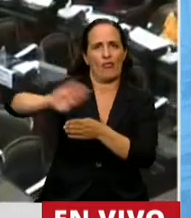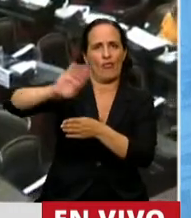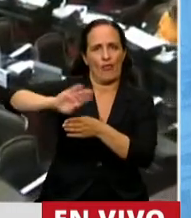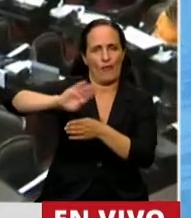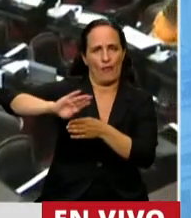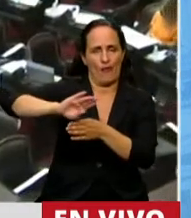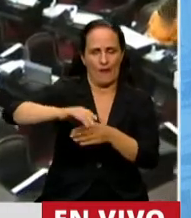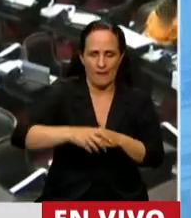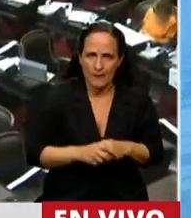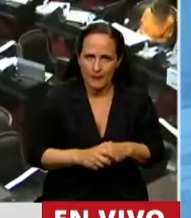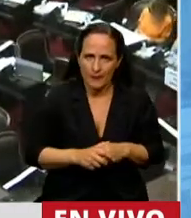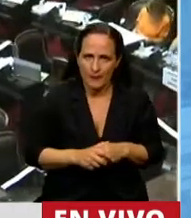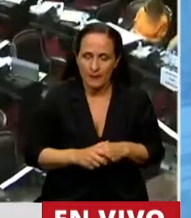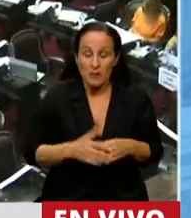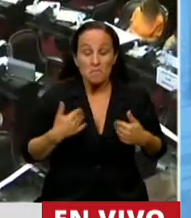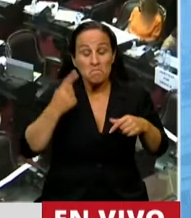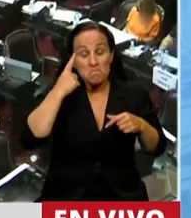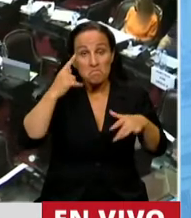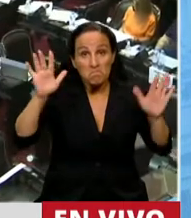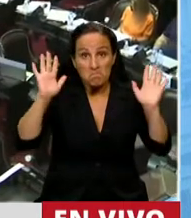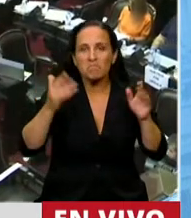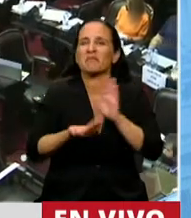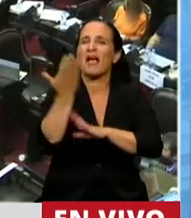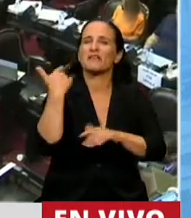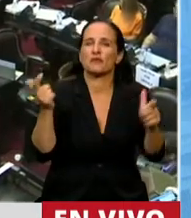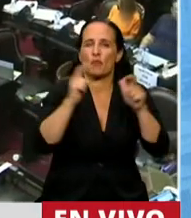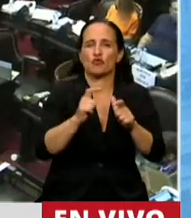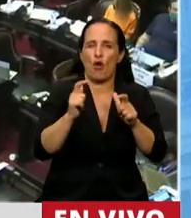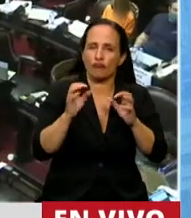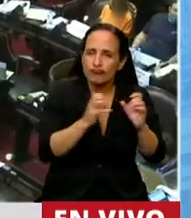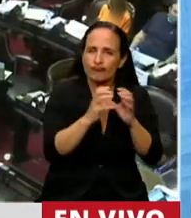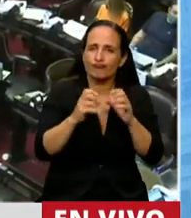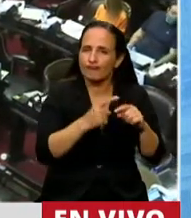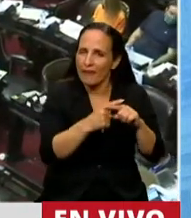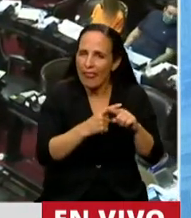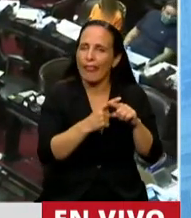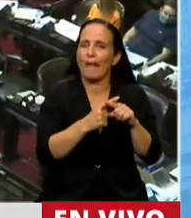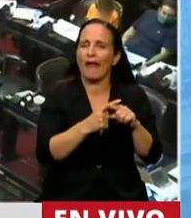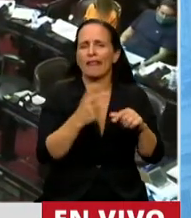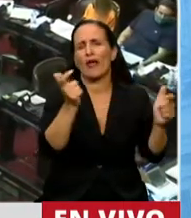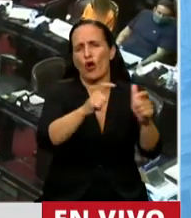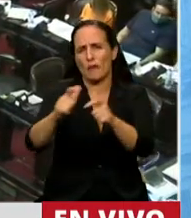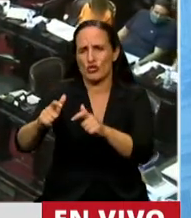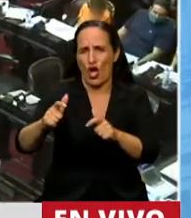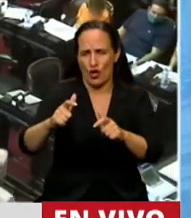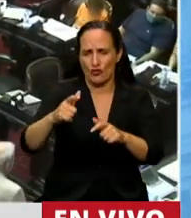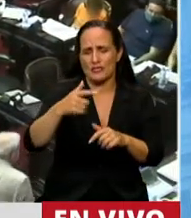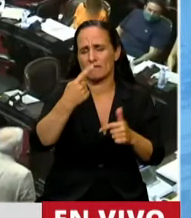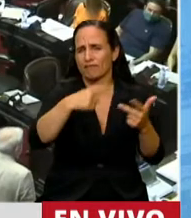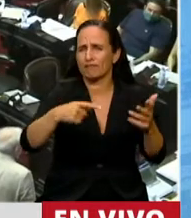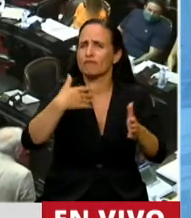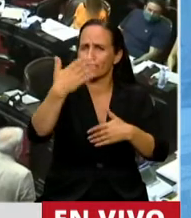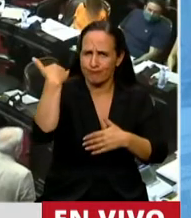Me parece, y creo que en el debate ayer en la Comisión, en las comisiones, en plenario de comisiones, quedó